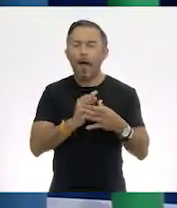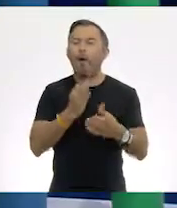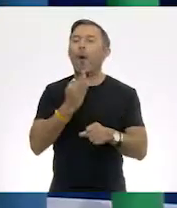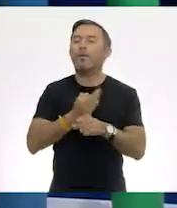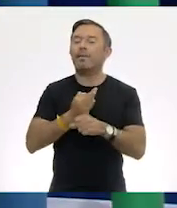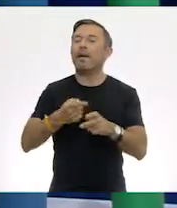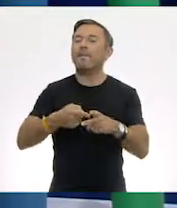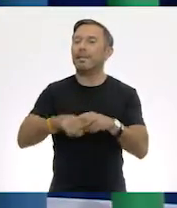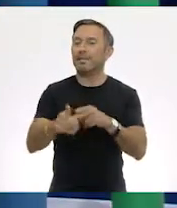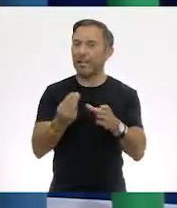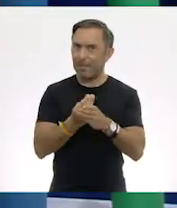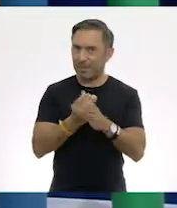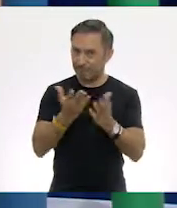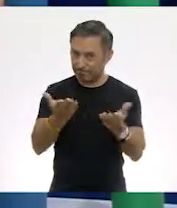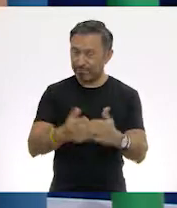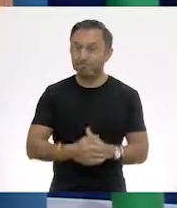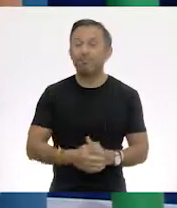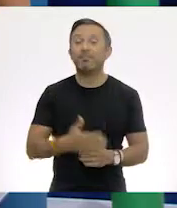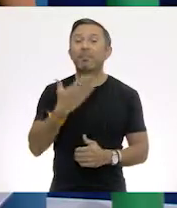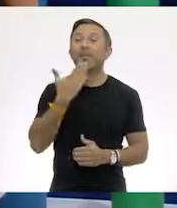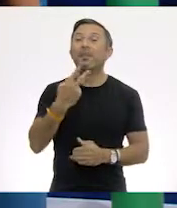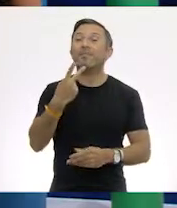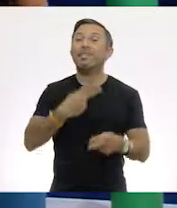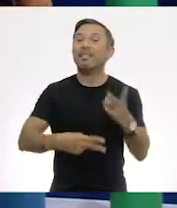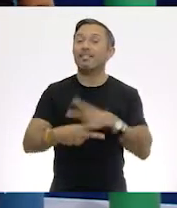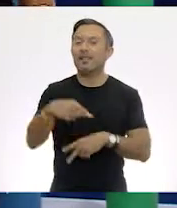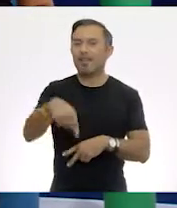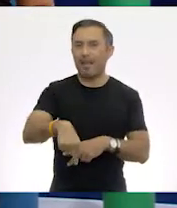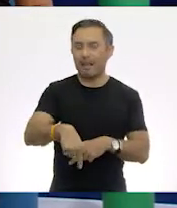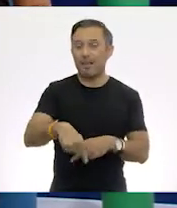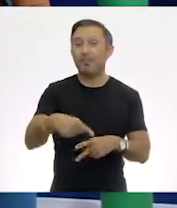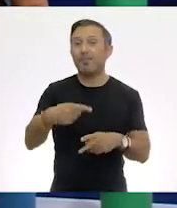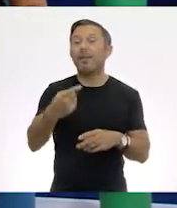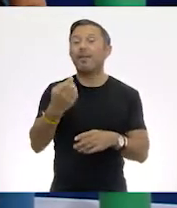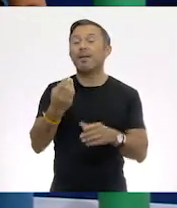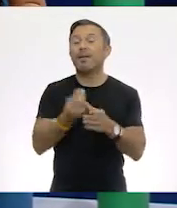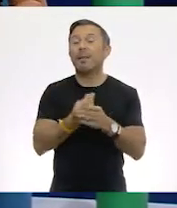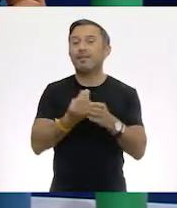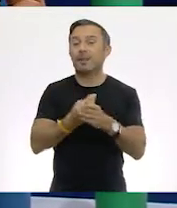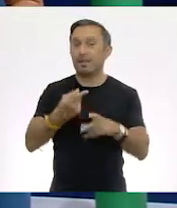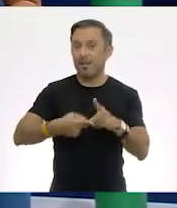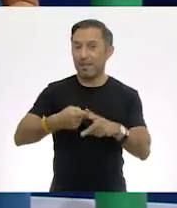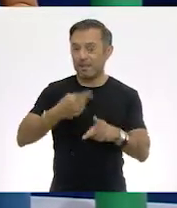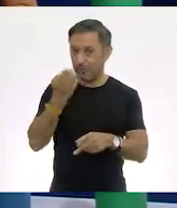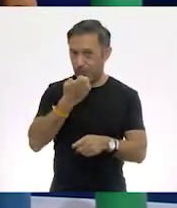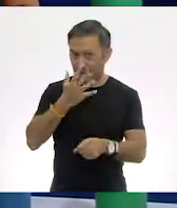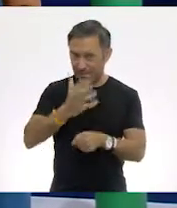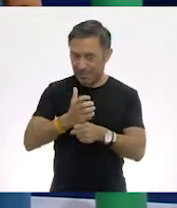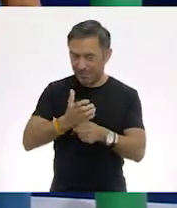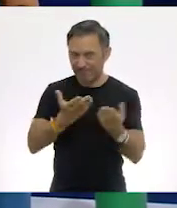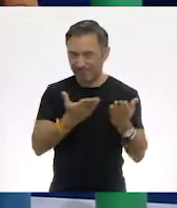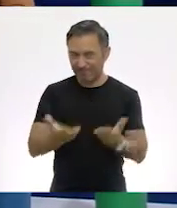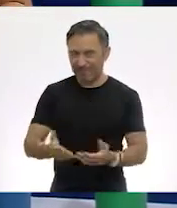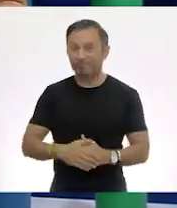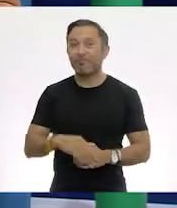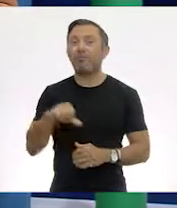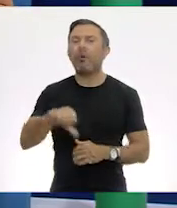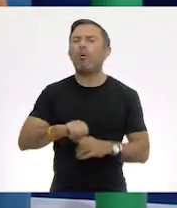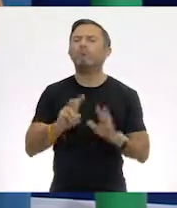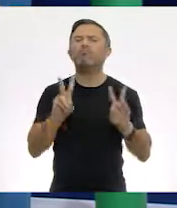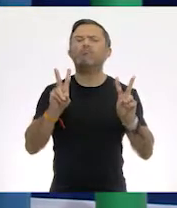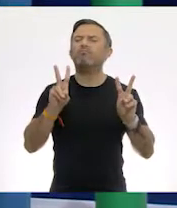Bienvenidas y bienvenidos a la clase de matemáticas de quinto grado. El día de hoy vamos a ver